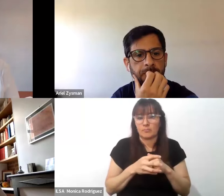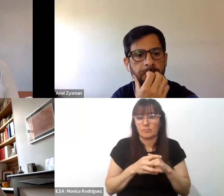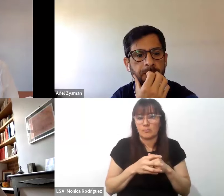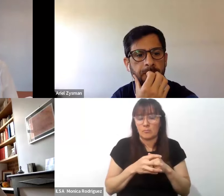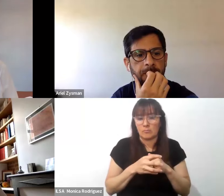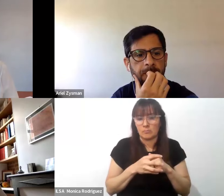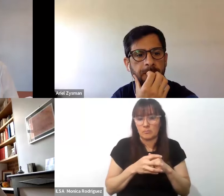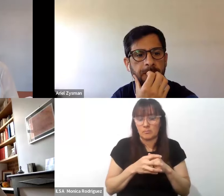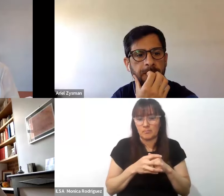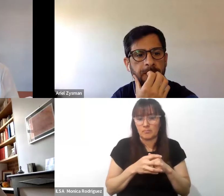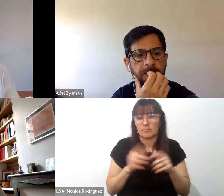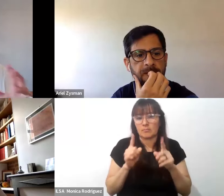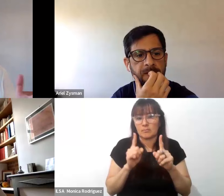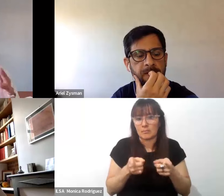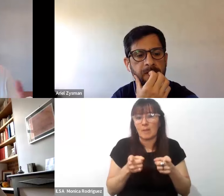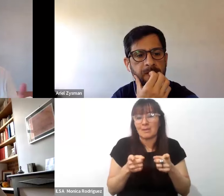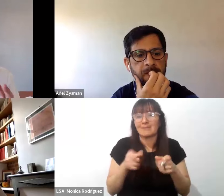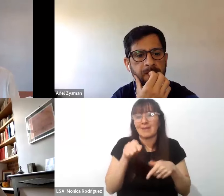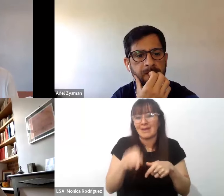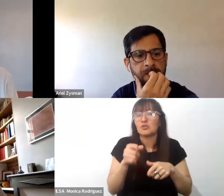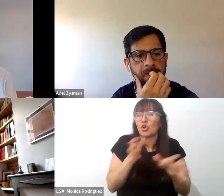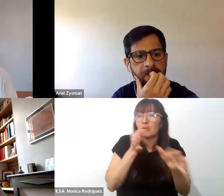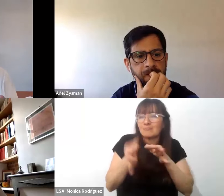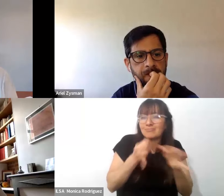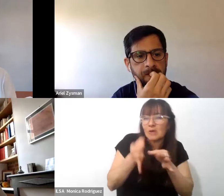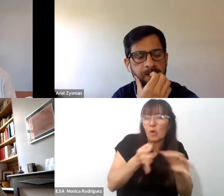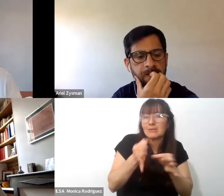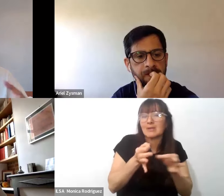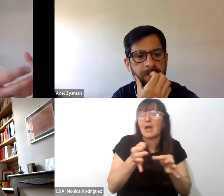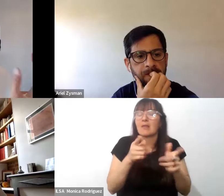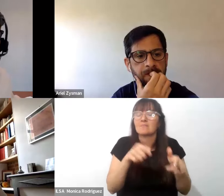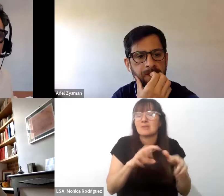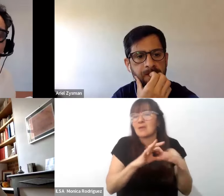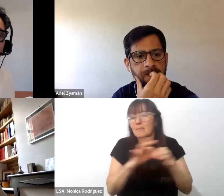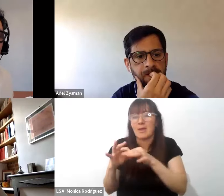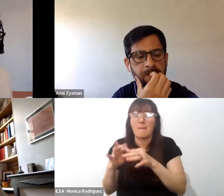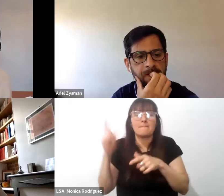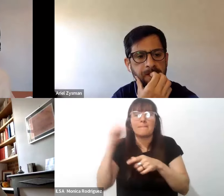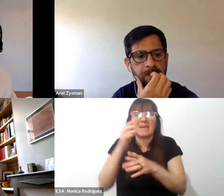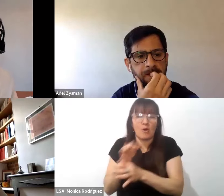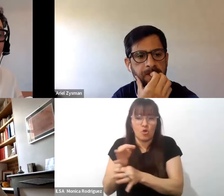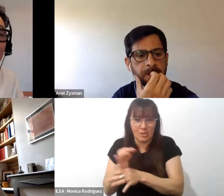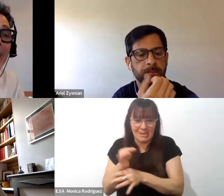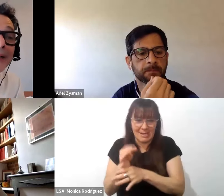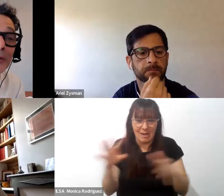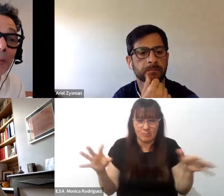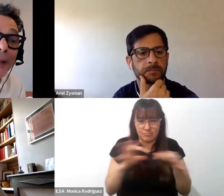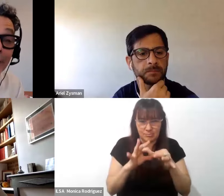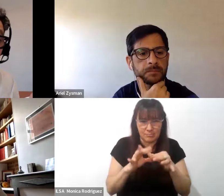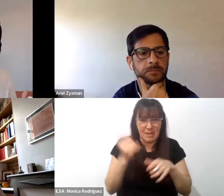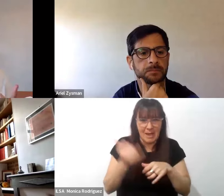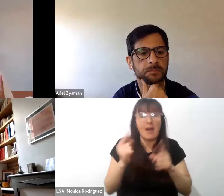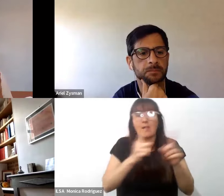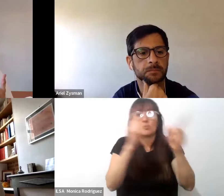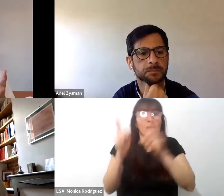esta fuerte tradición narrativa que vincula narrativa y pedagogía todos estos maestros